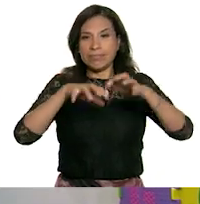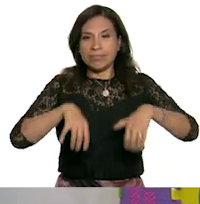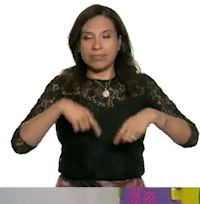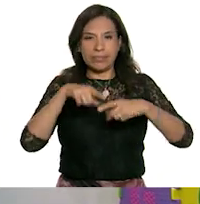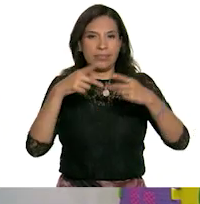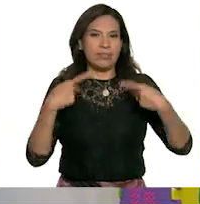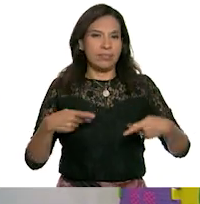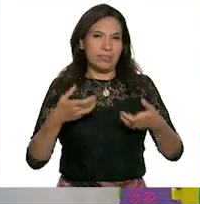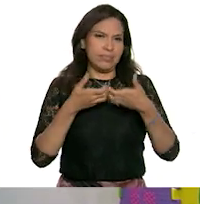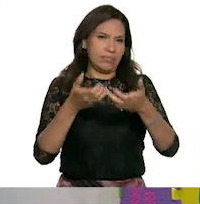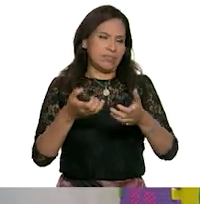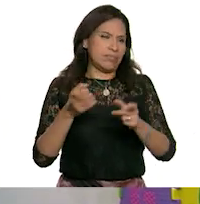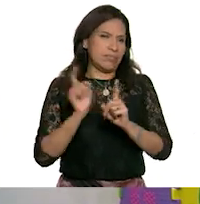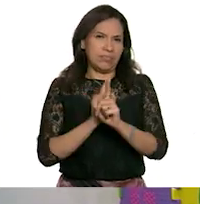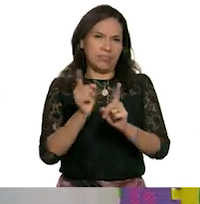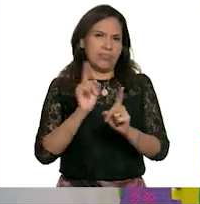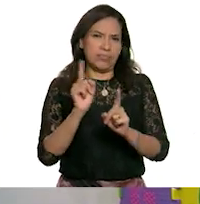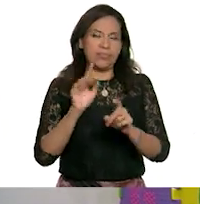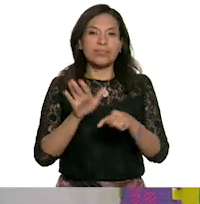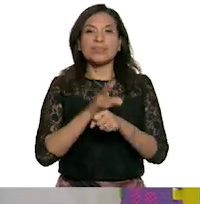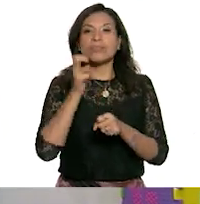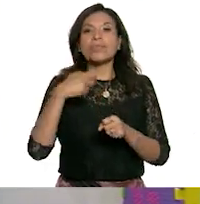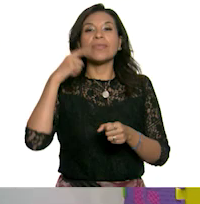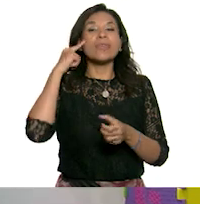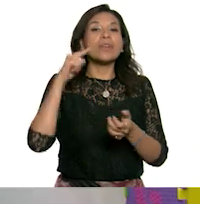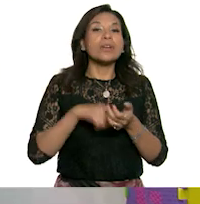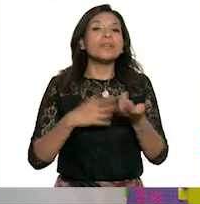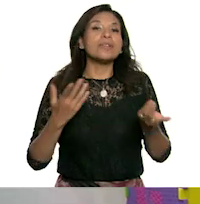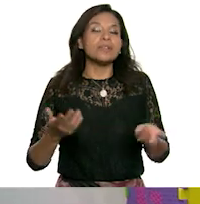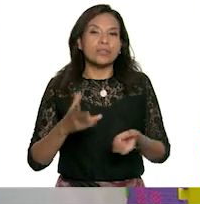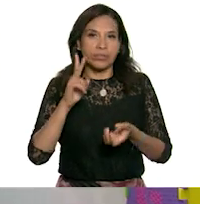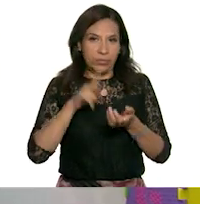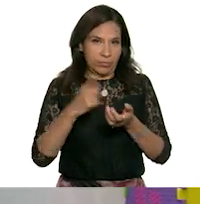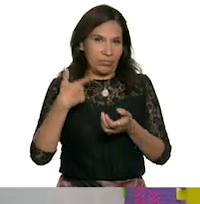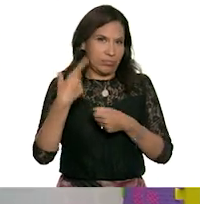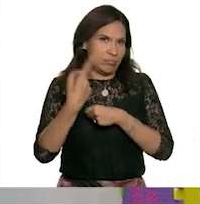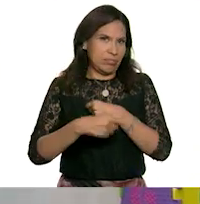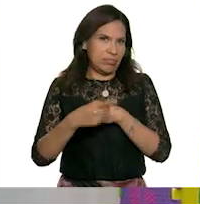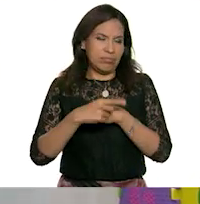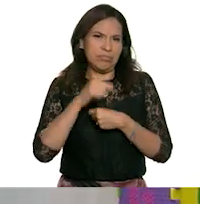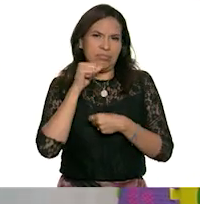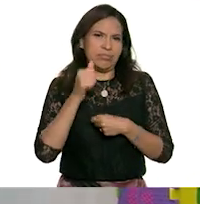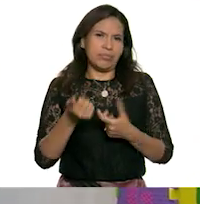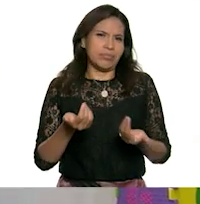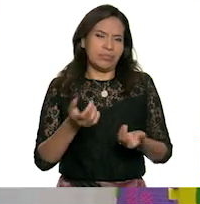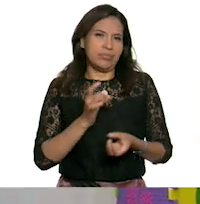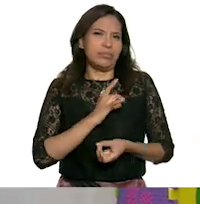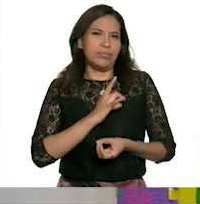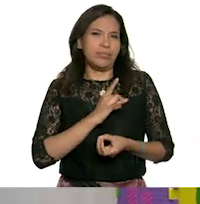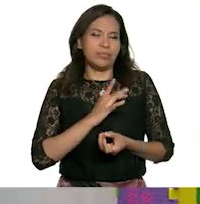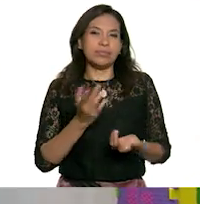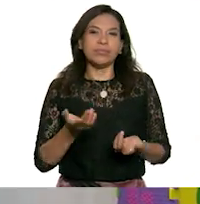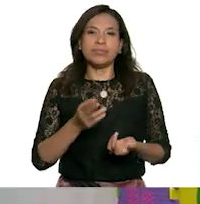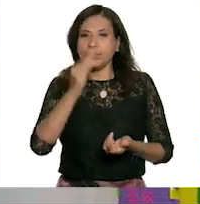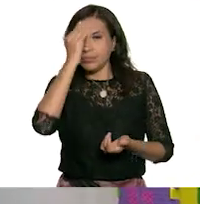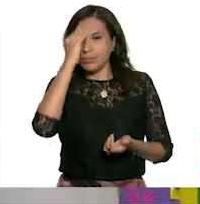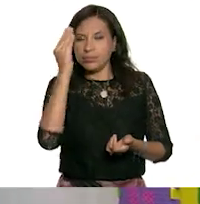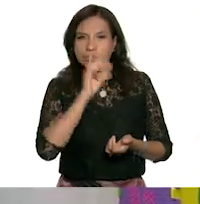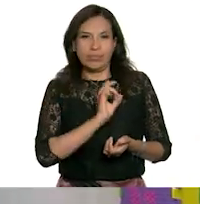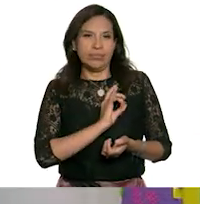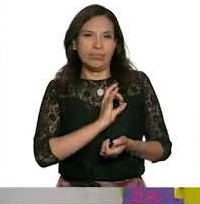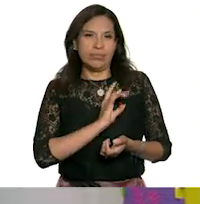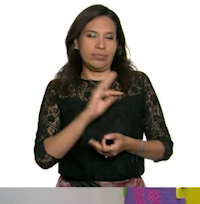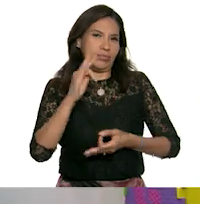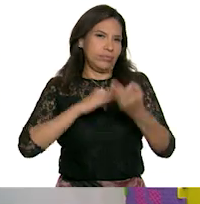personas que pasan por la calle por eso creo que no me va a hacer nada de miedo o de terror o de